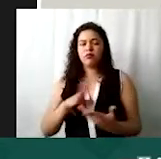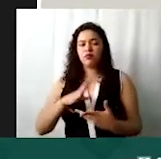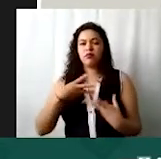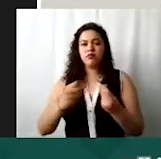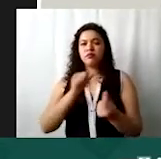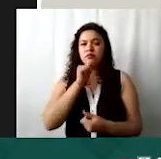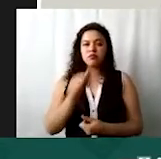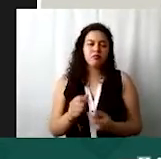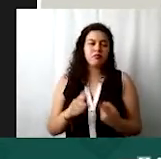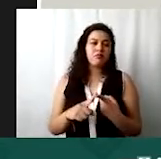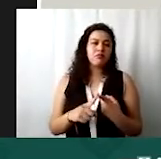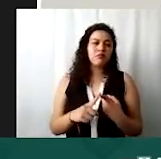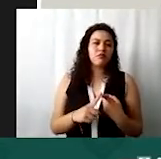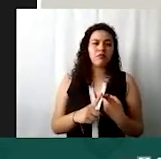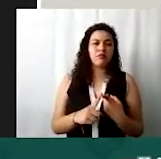bueno, pues no le pone nada ahí.